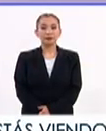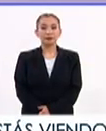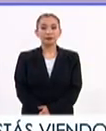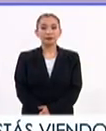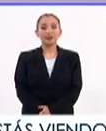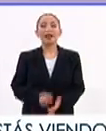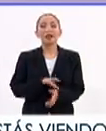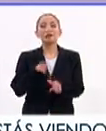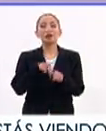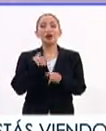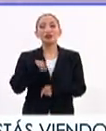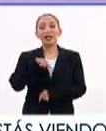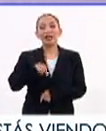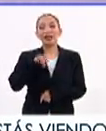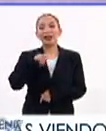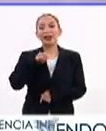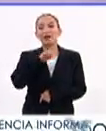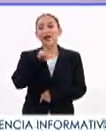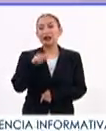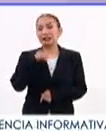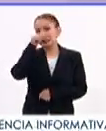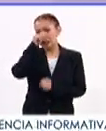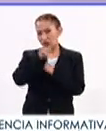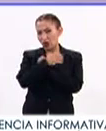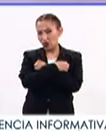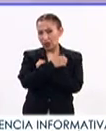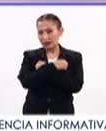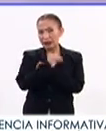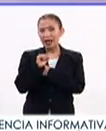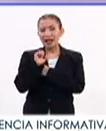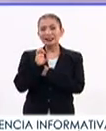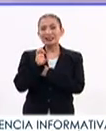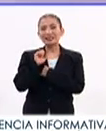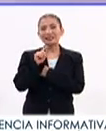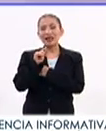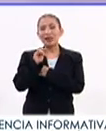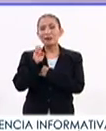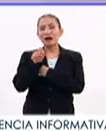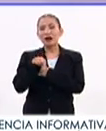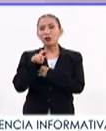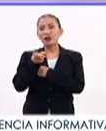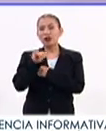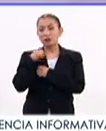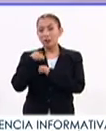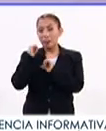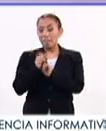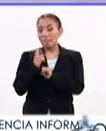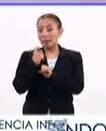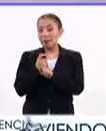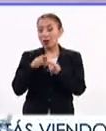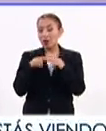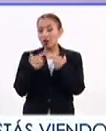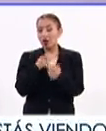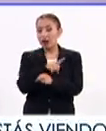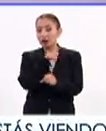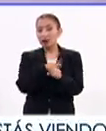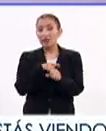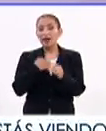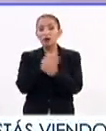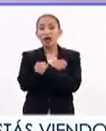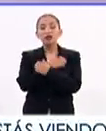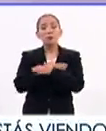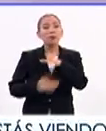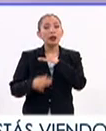Gracias por seguir con nosotros en Interfaz. Bueno, el secretario de Educación Pública, Esteban Moctezuma Barragán, encabezó el primer Encuentro Nacional de Educación